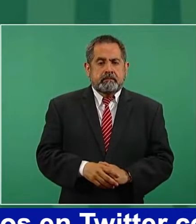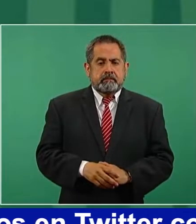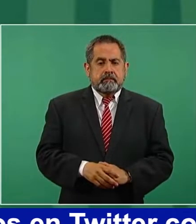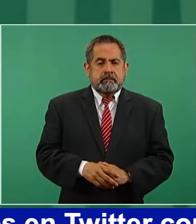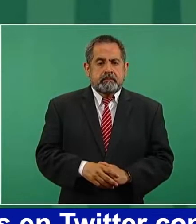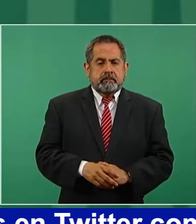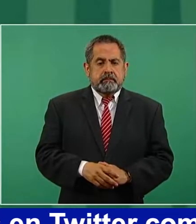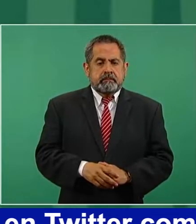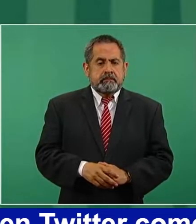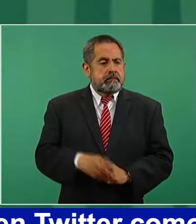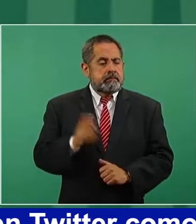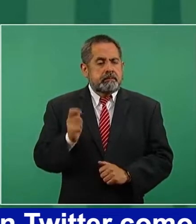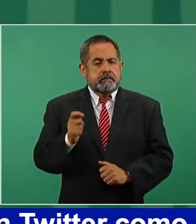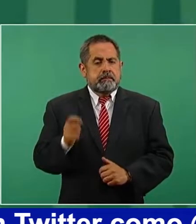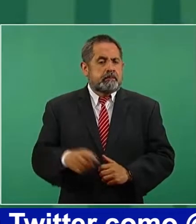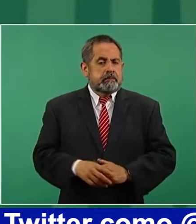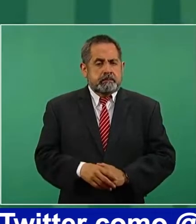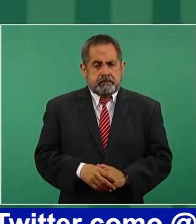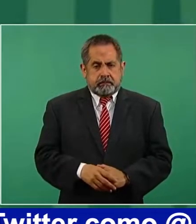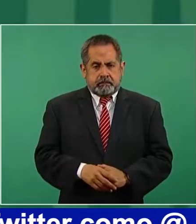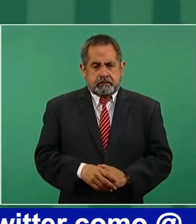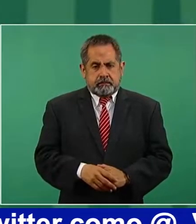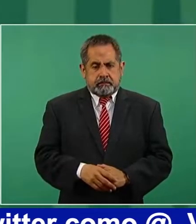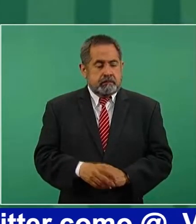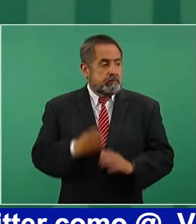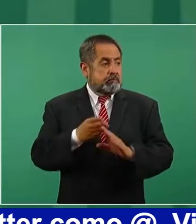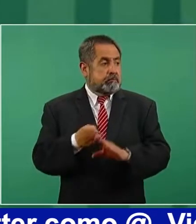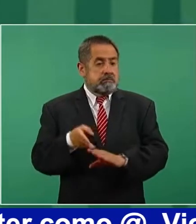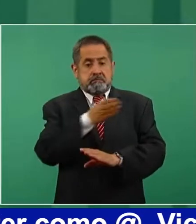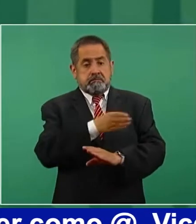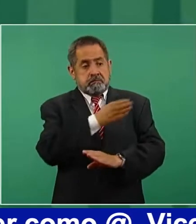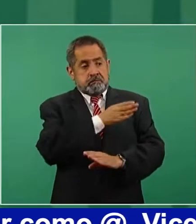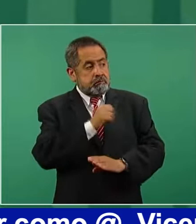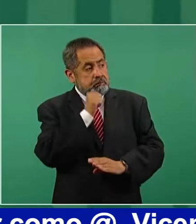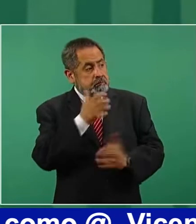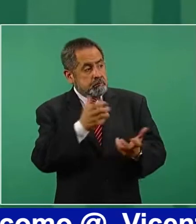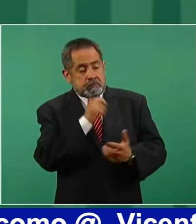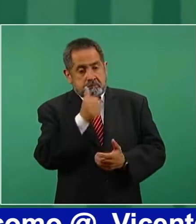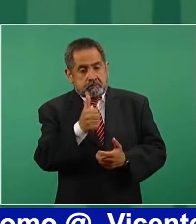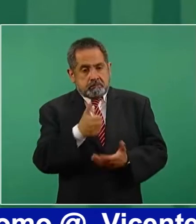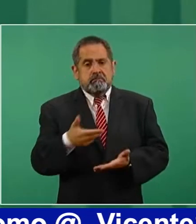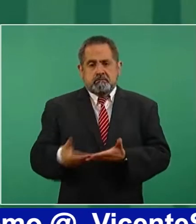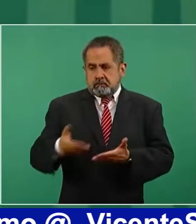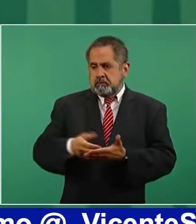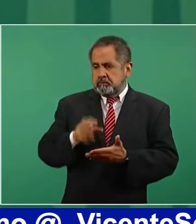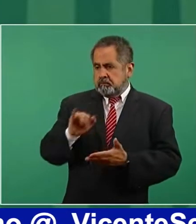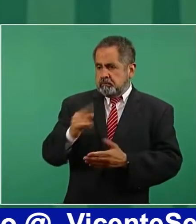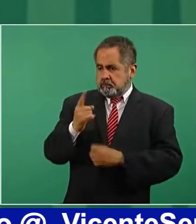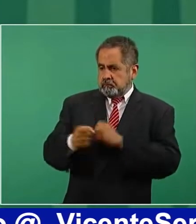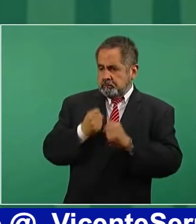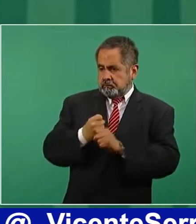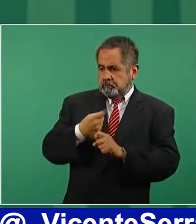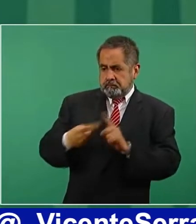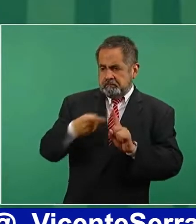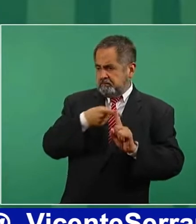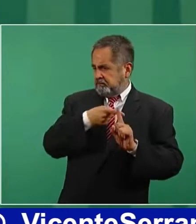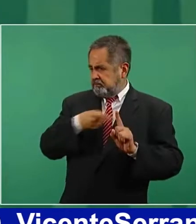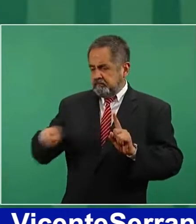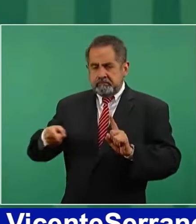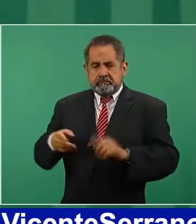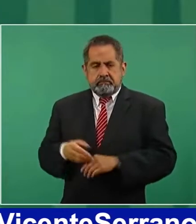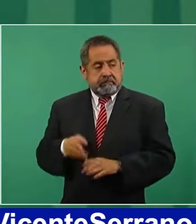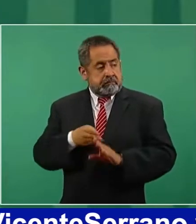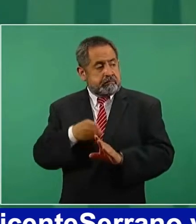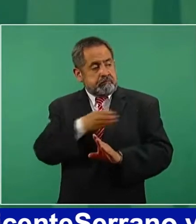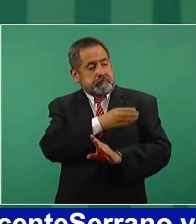se ha hecho lo que no se había realizado en años